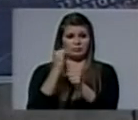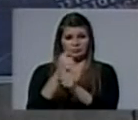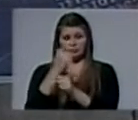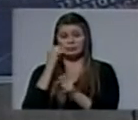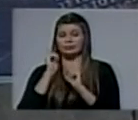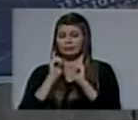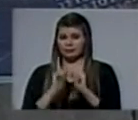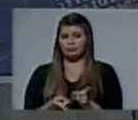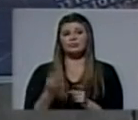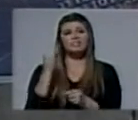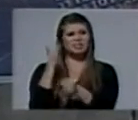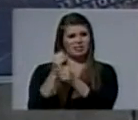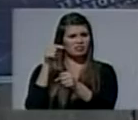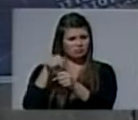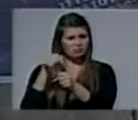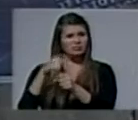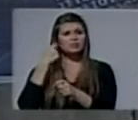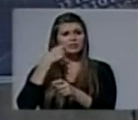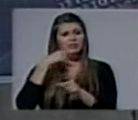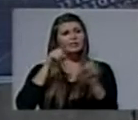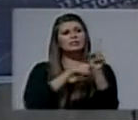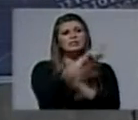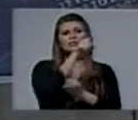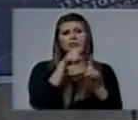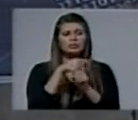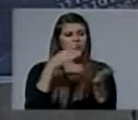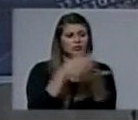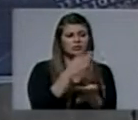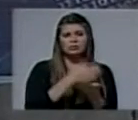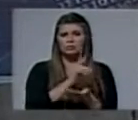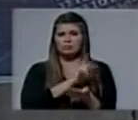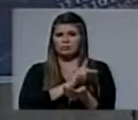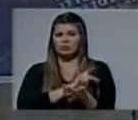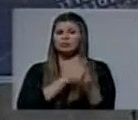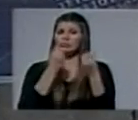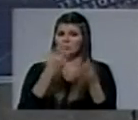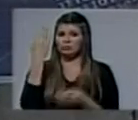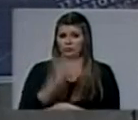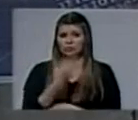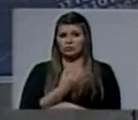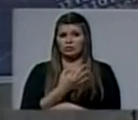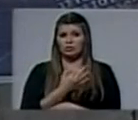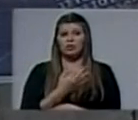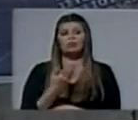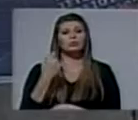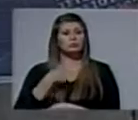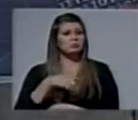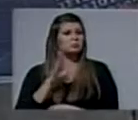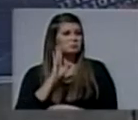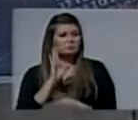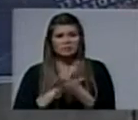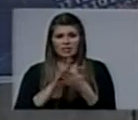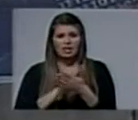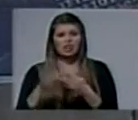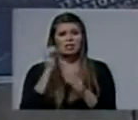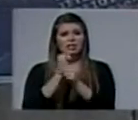¿Las iglesias tienen una misión para con esta gente? Por supuesto que sí. Casi no escucho que en el marco de